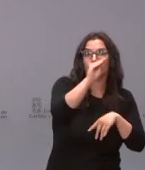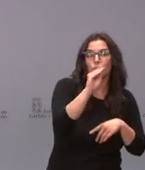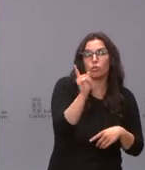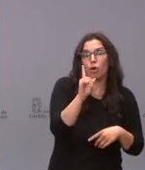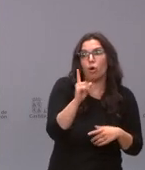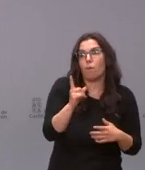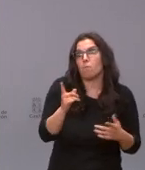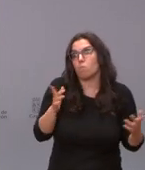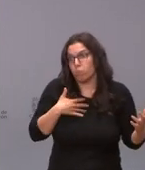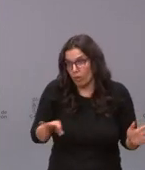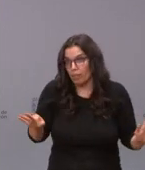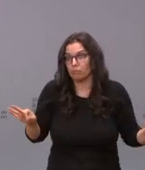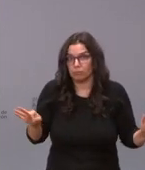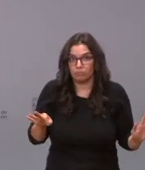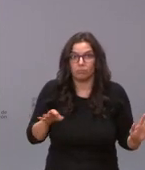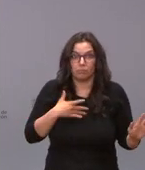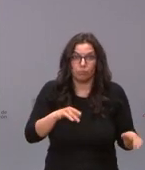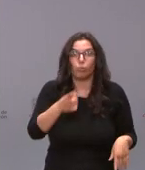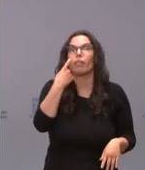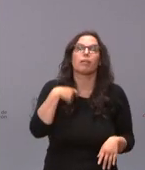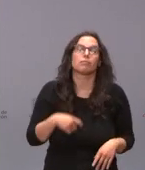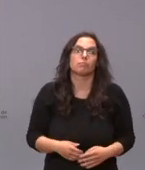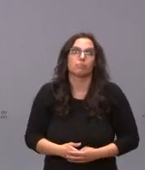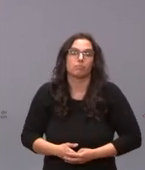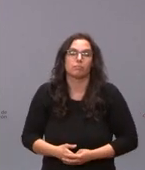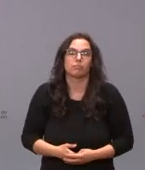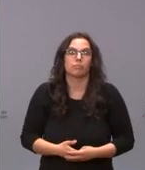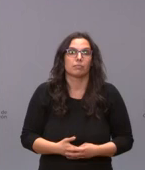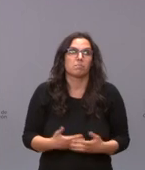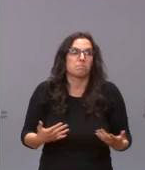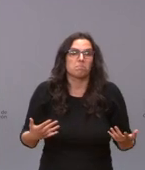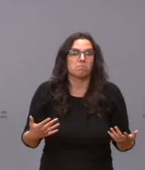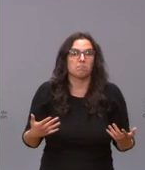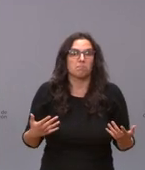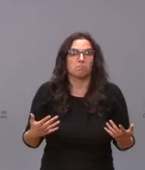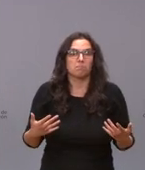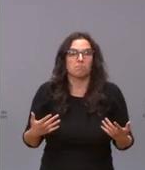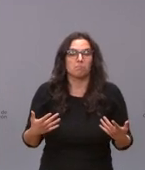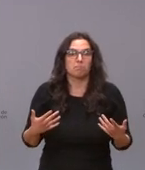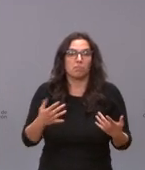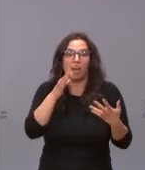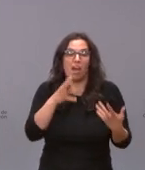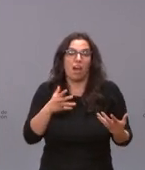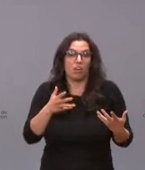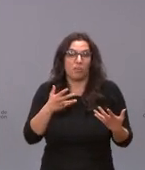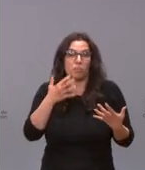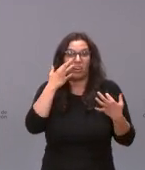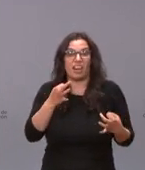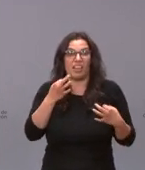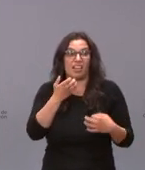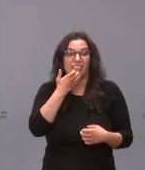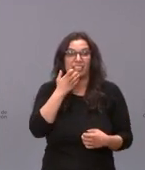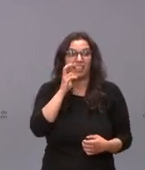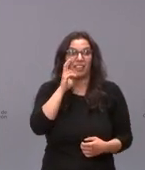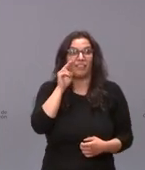pues puede ser puede ser que no publiquemos el currículum tampoco cuesta mucho hoy en día cuando uno pone nombre y dos